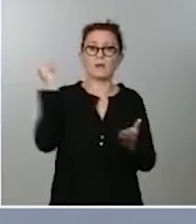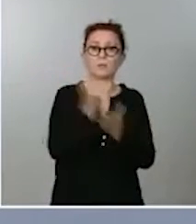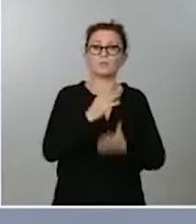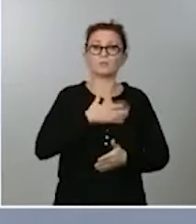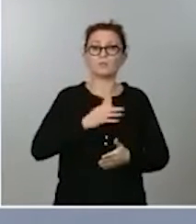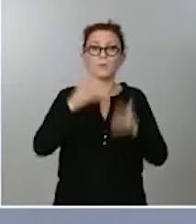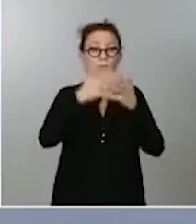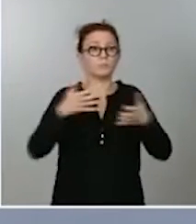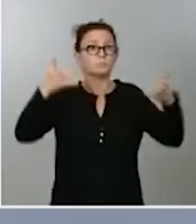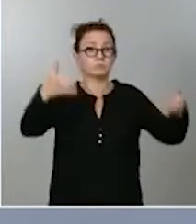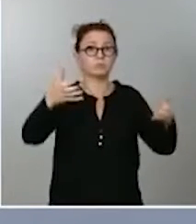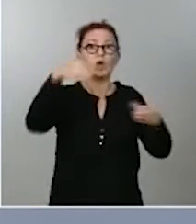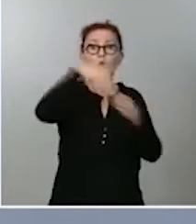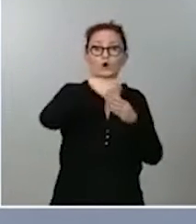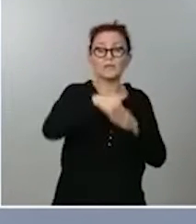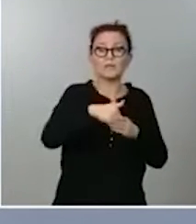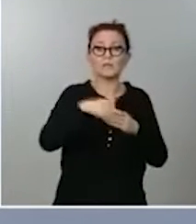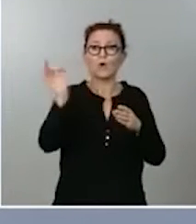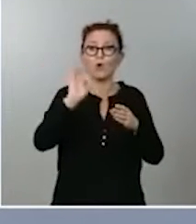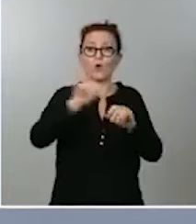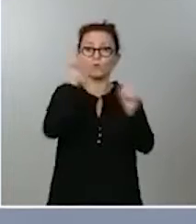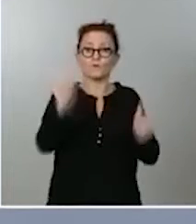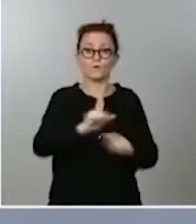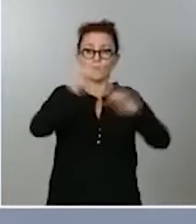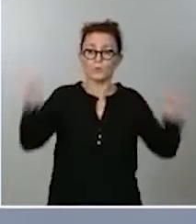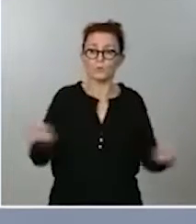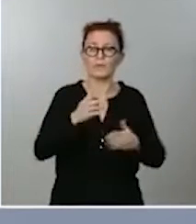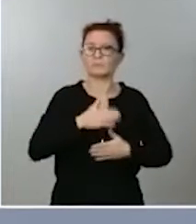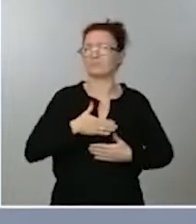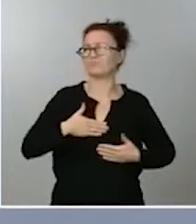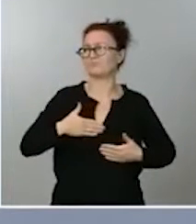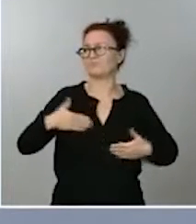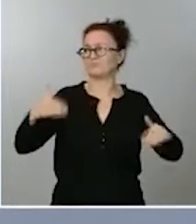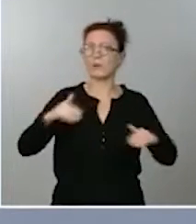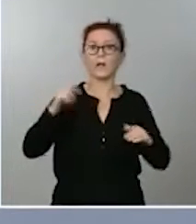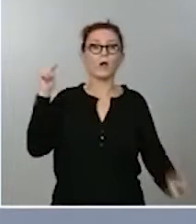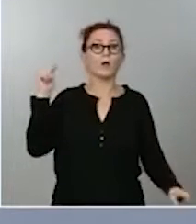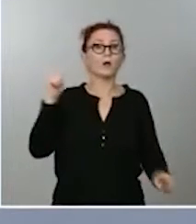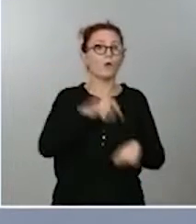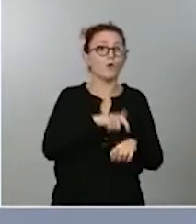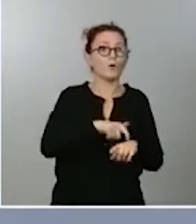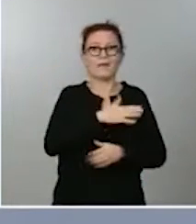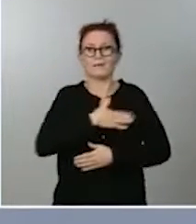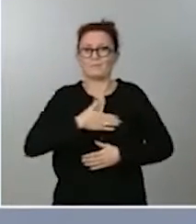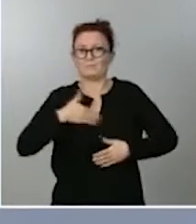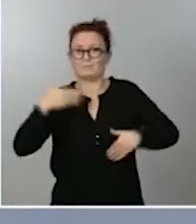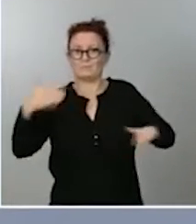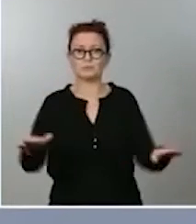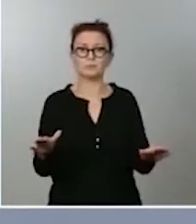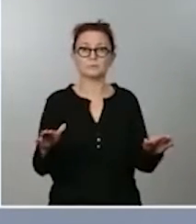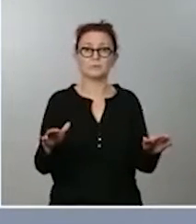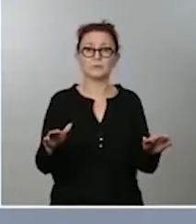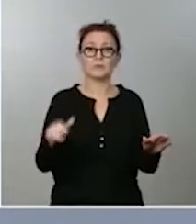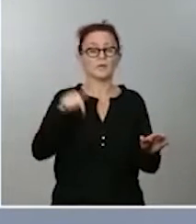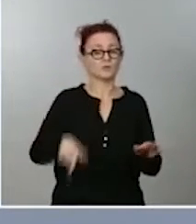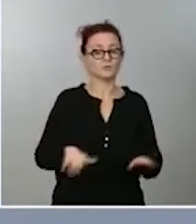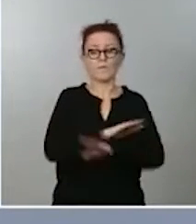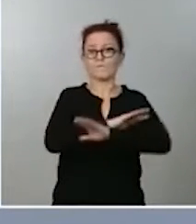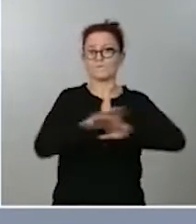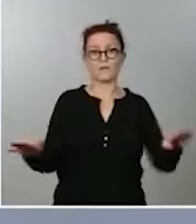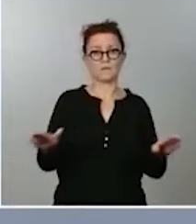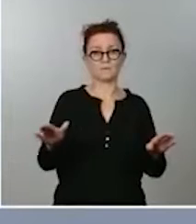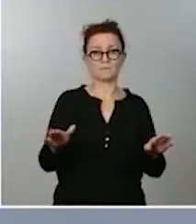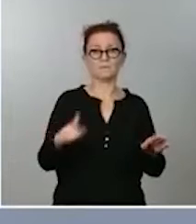contenido, en cualquier soporte publicitario y a cualquier tipo de hora. Y esto es lo que se acaba con este Real Decreto,